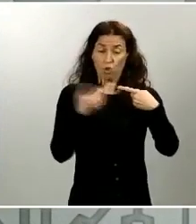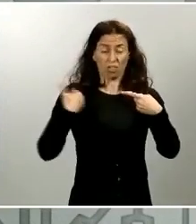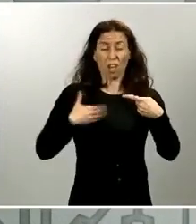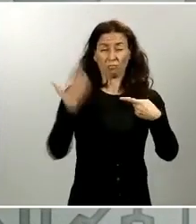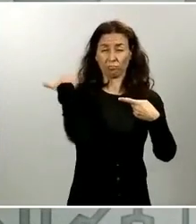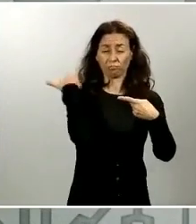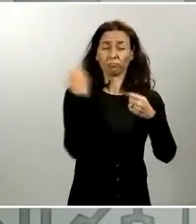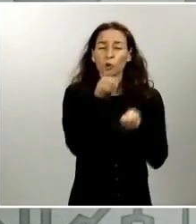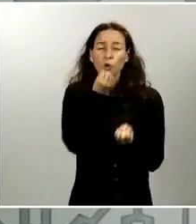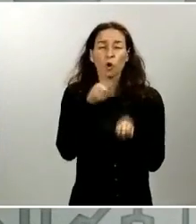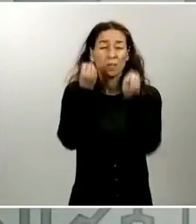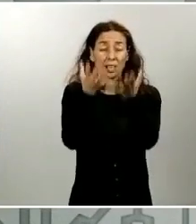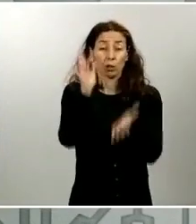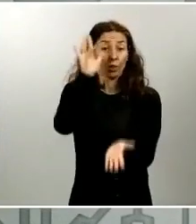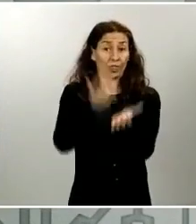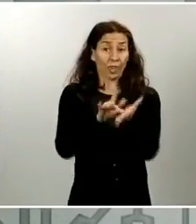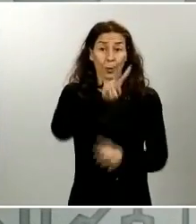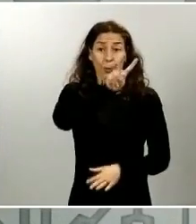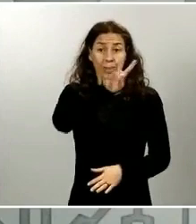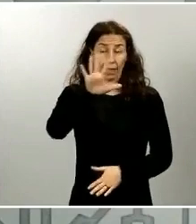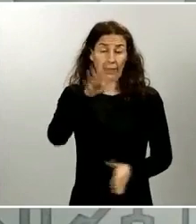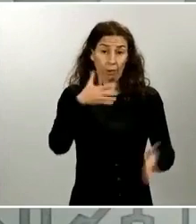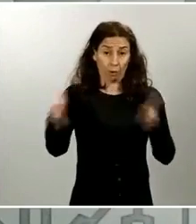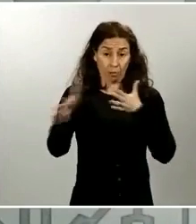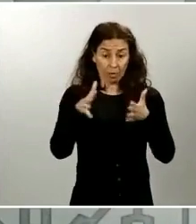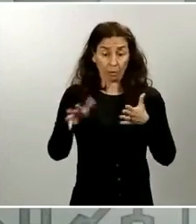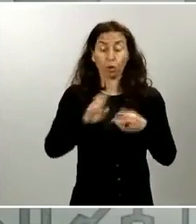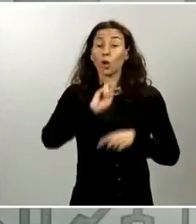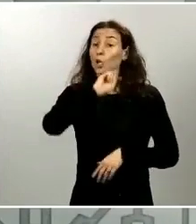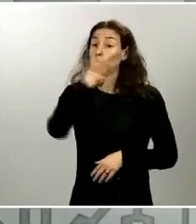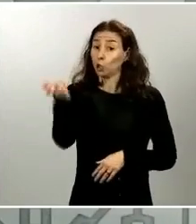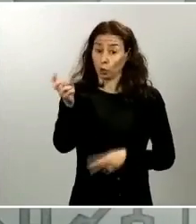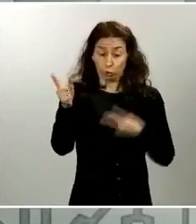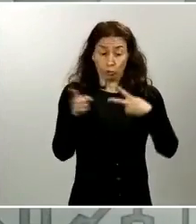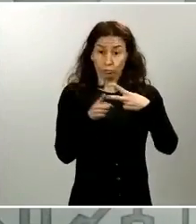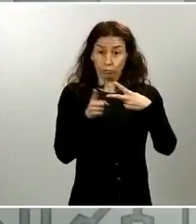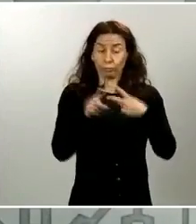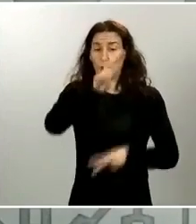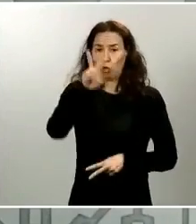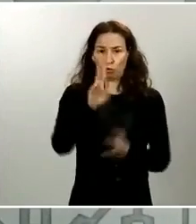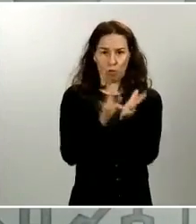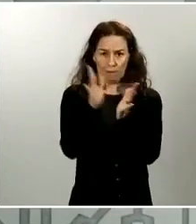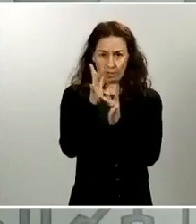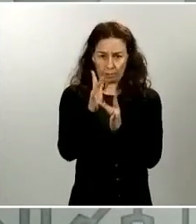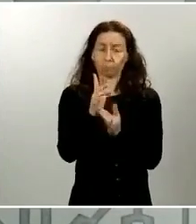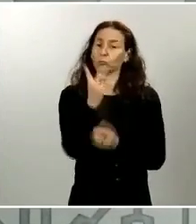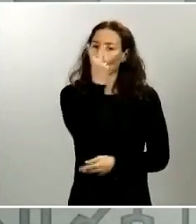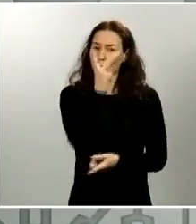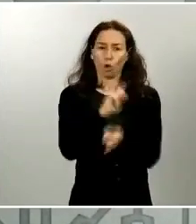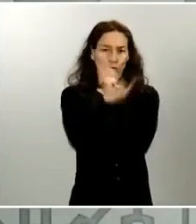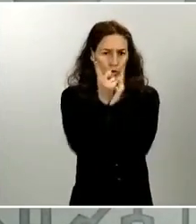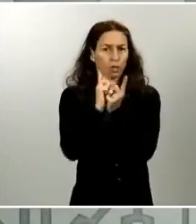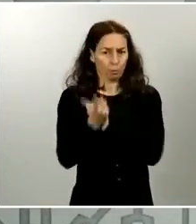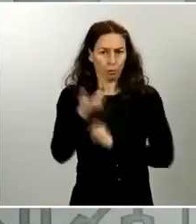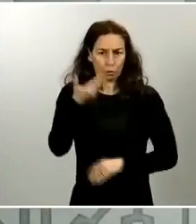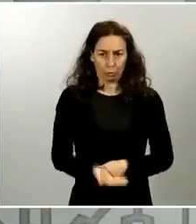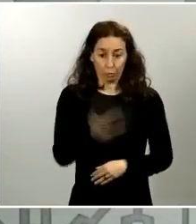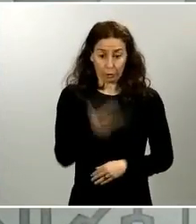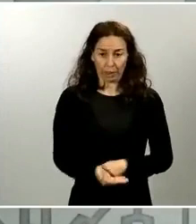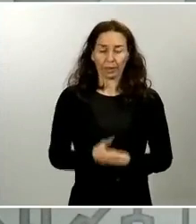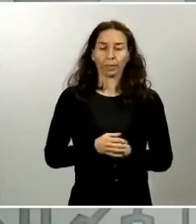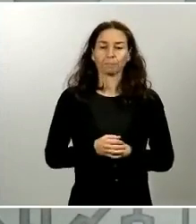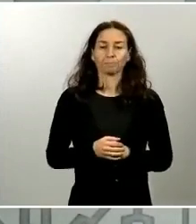fue el día 25 de marzo, y otro que se refleja el día 2 de abril. En cualquier caso, cuando se complete